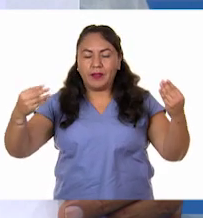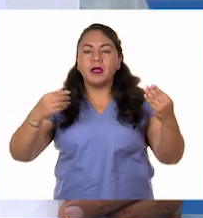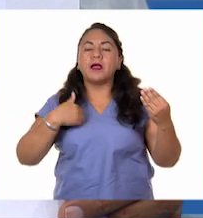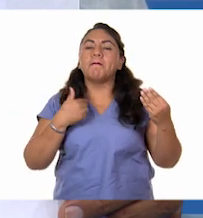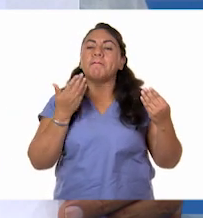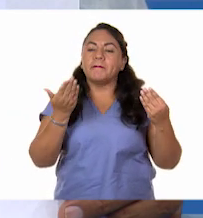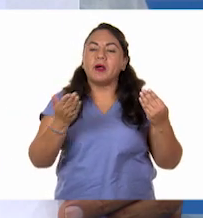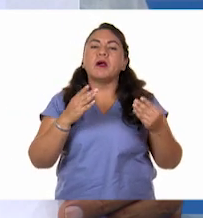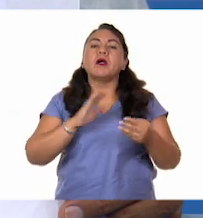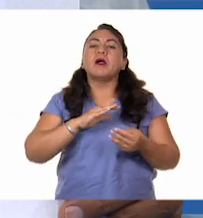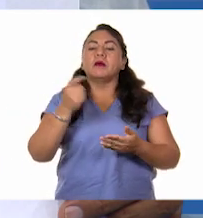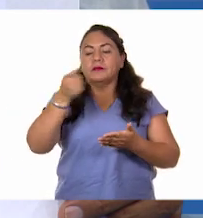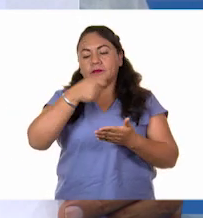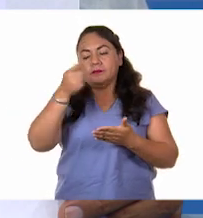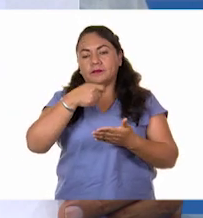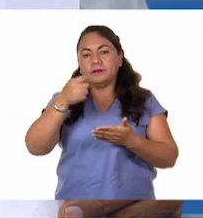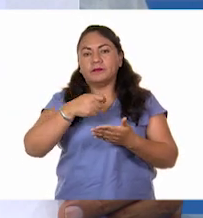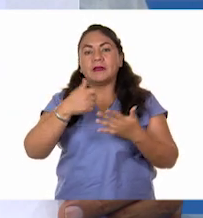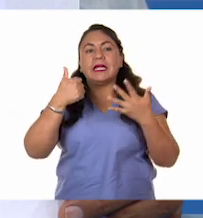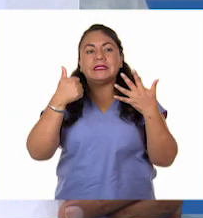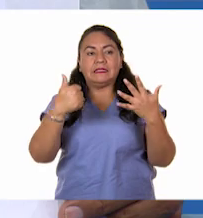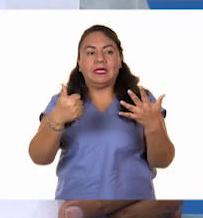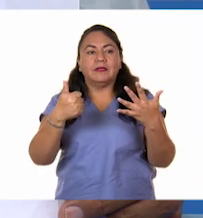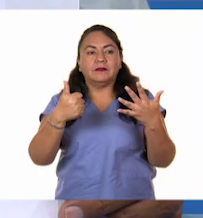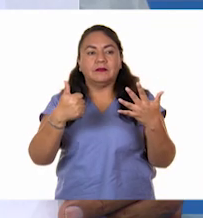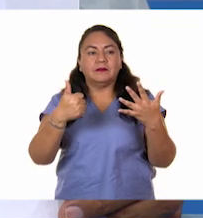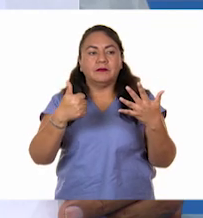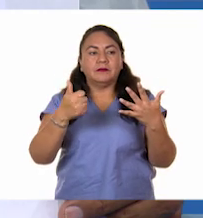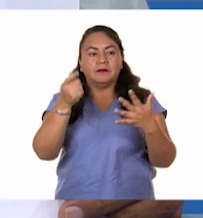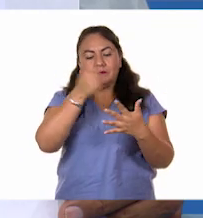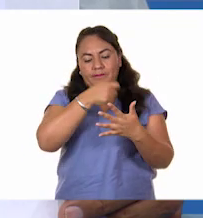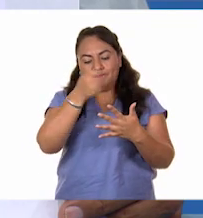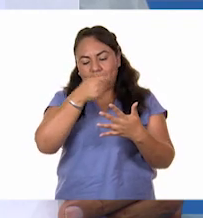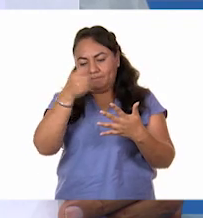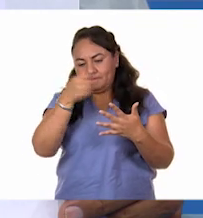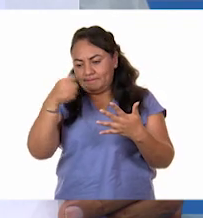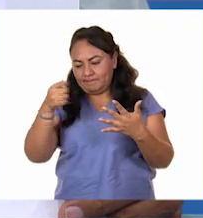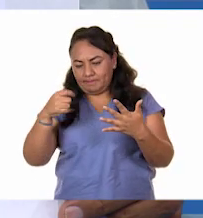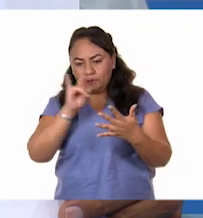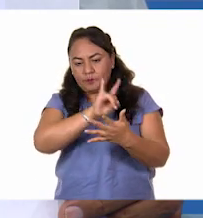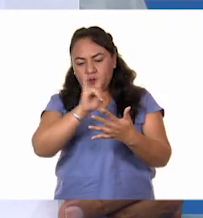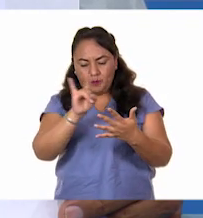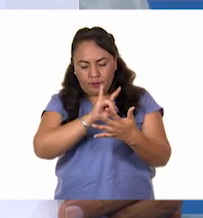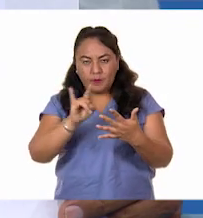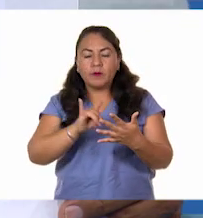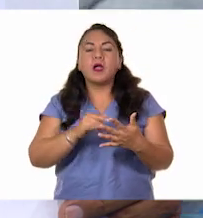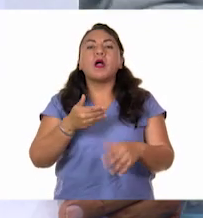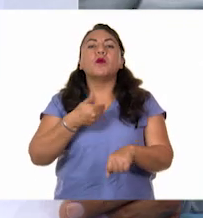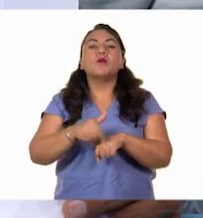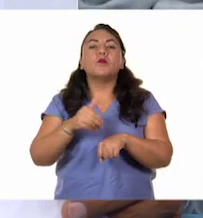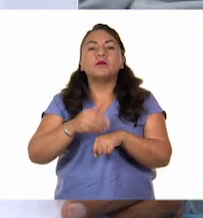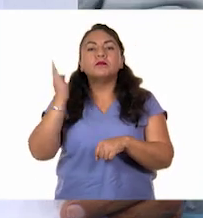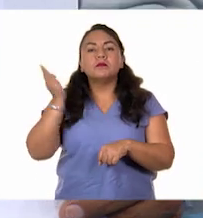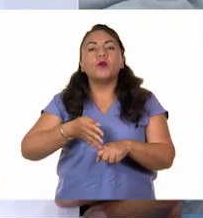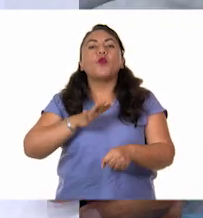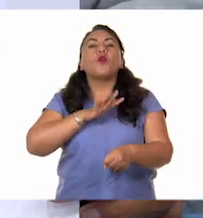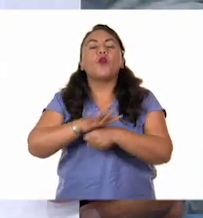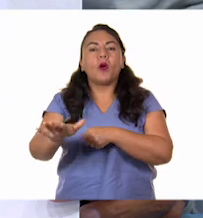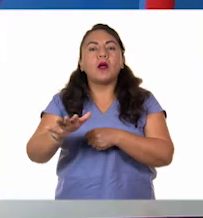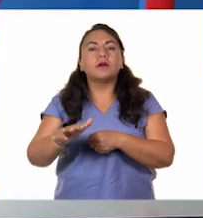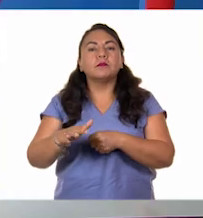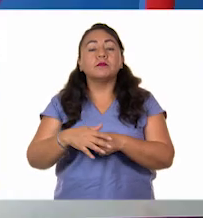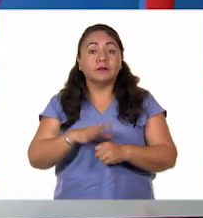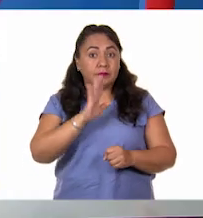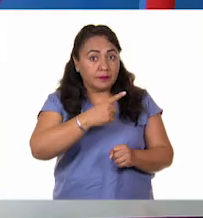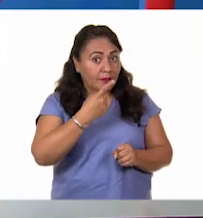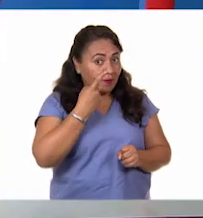colores seis de las partes que se formaron en la hoja. ¿Qué fracción habrás coloreado? Fíjense